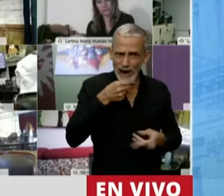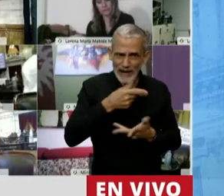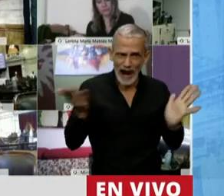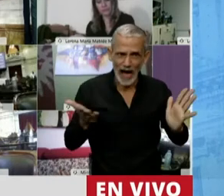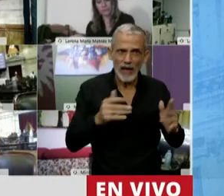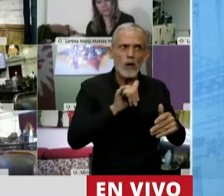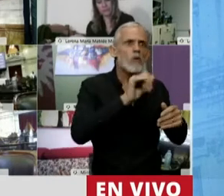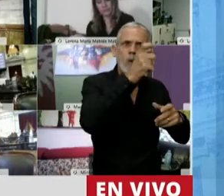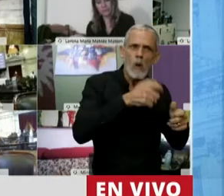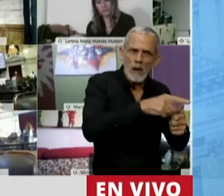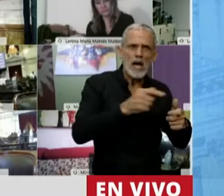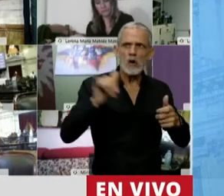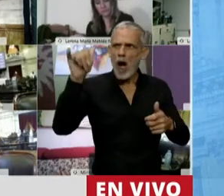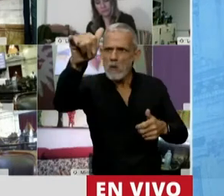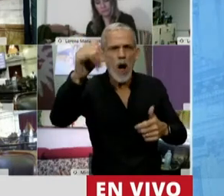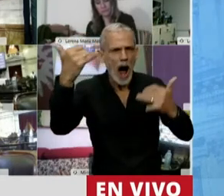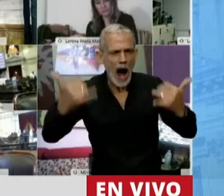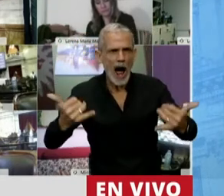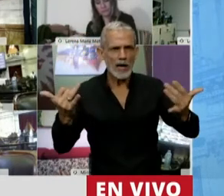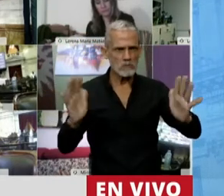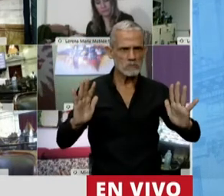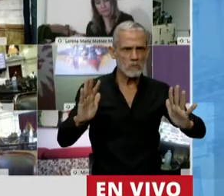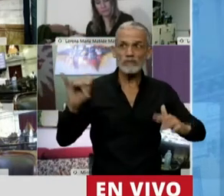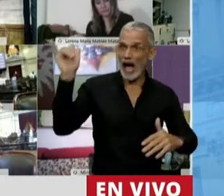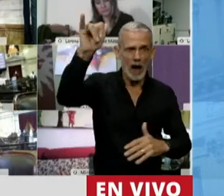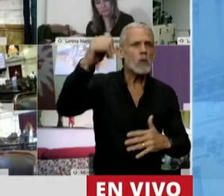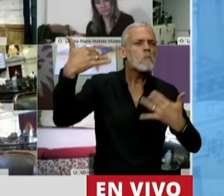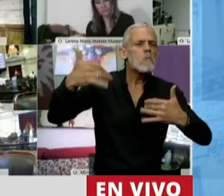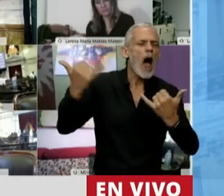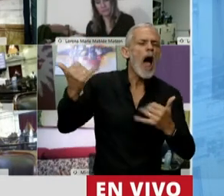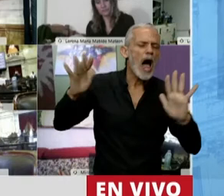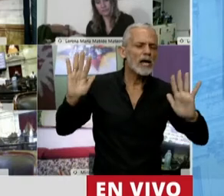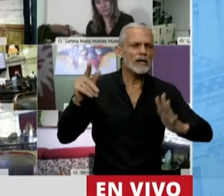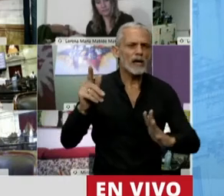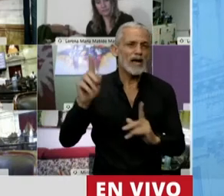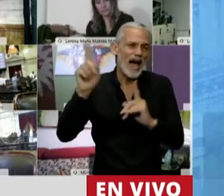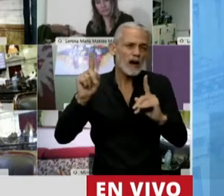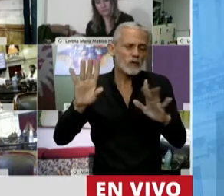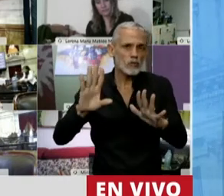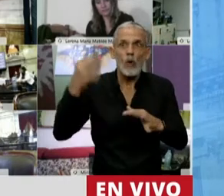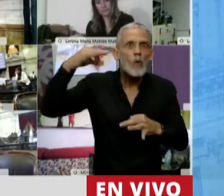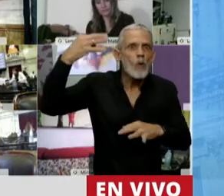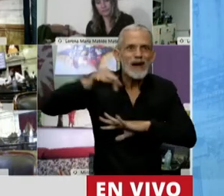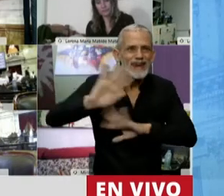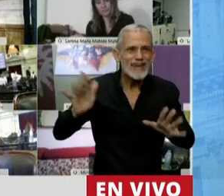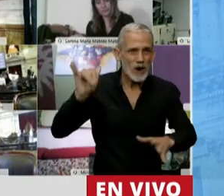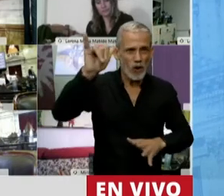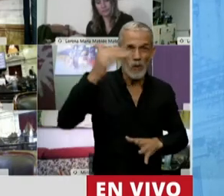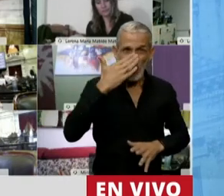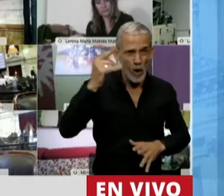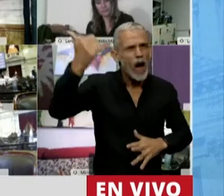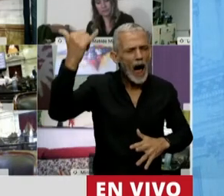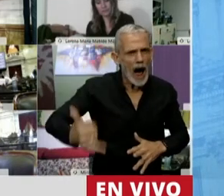En este combate no nos han faltado ni los aviones adecuados, algunos únicos, incluso en sus